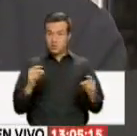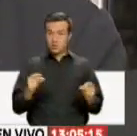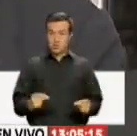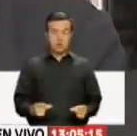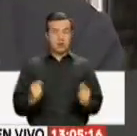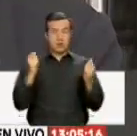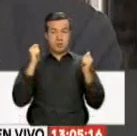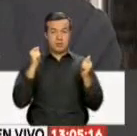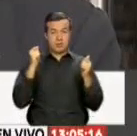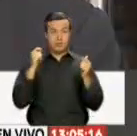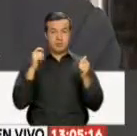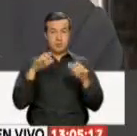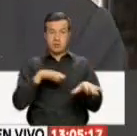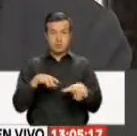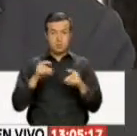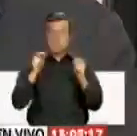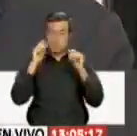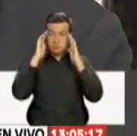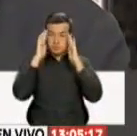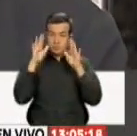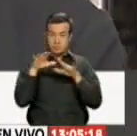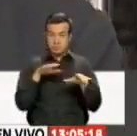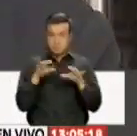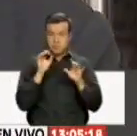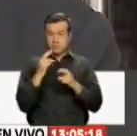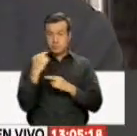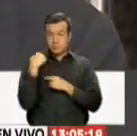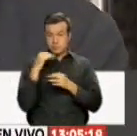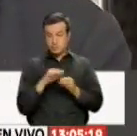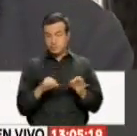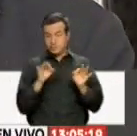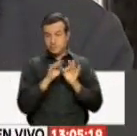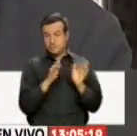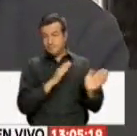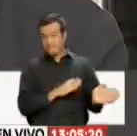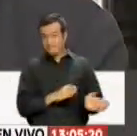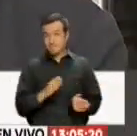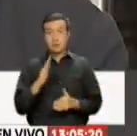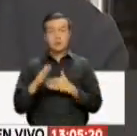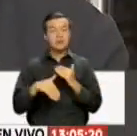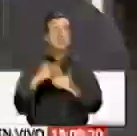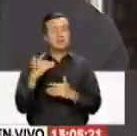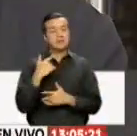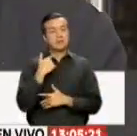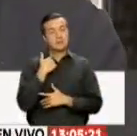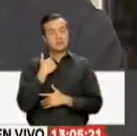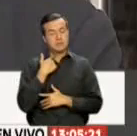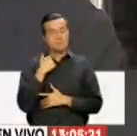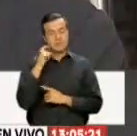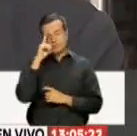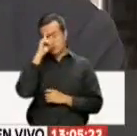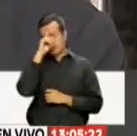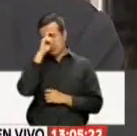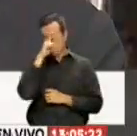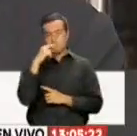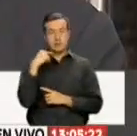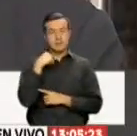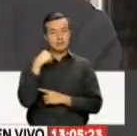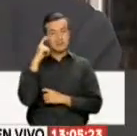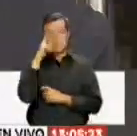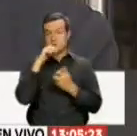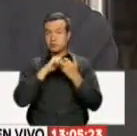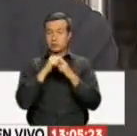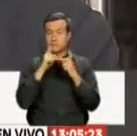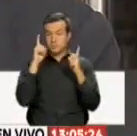no tomamos una postura de acción responsable inmediata, tenemos que lamentar un problema